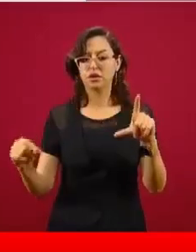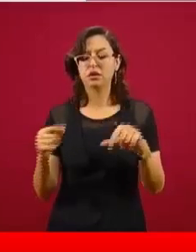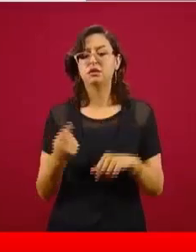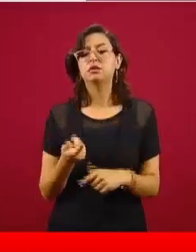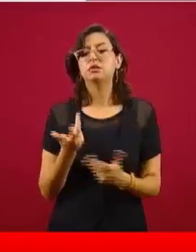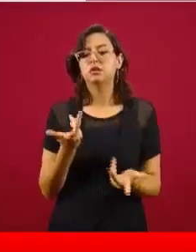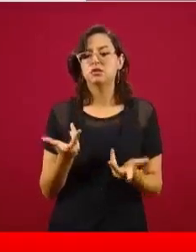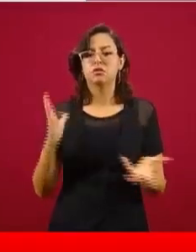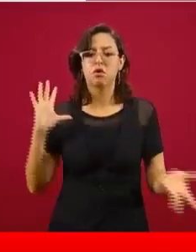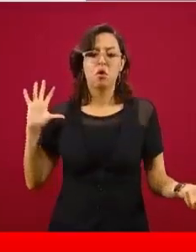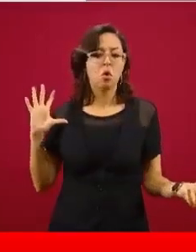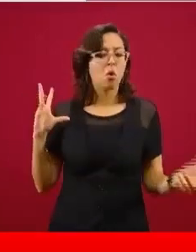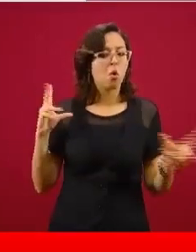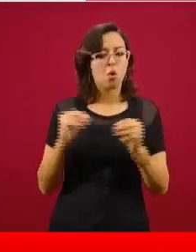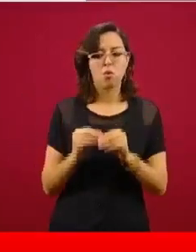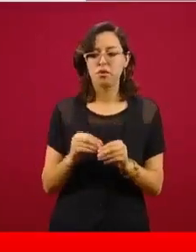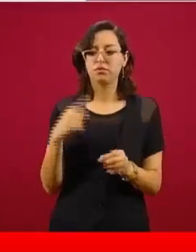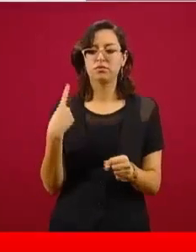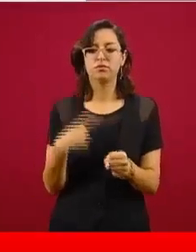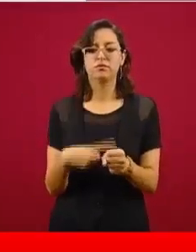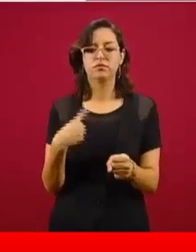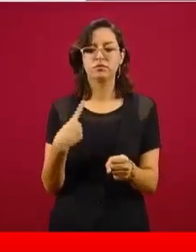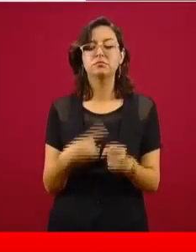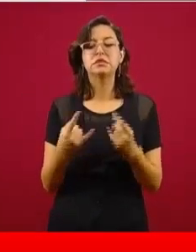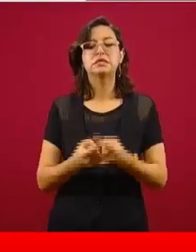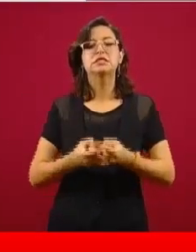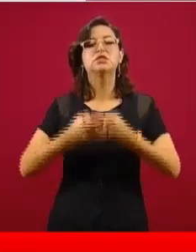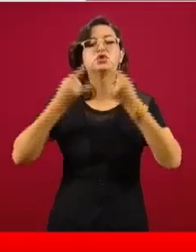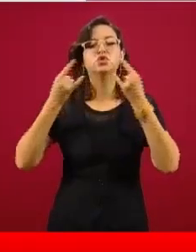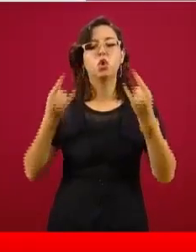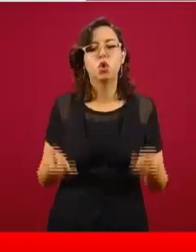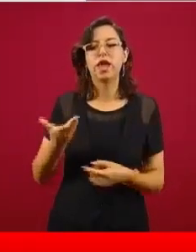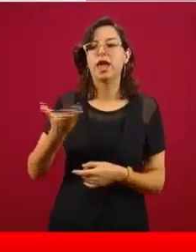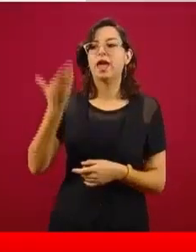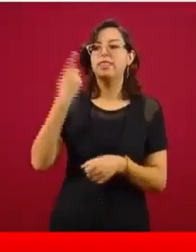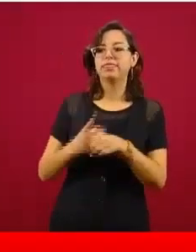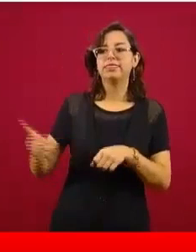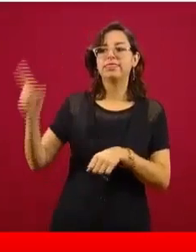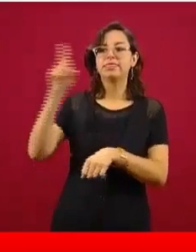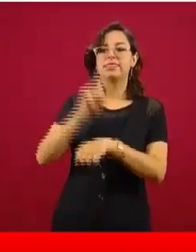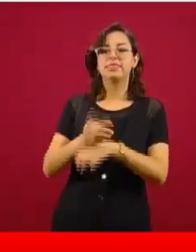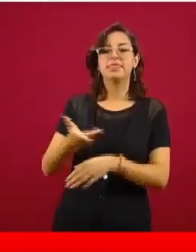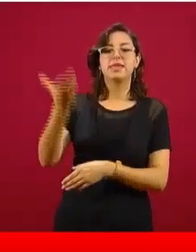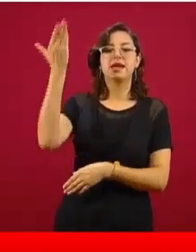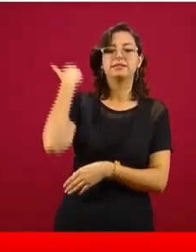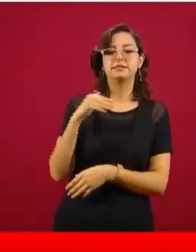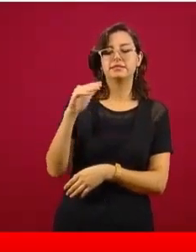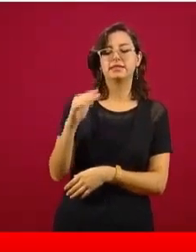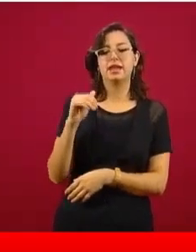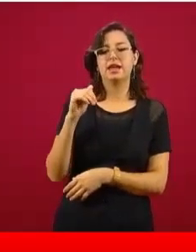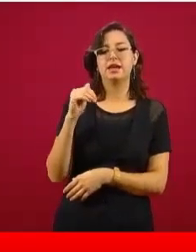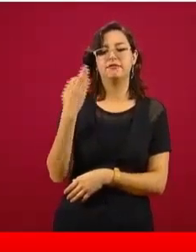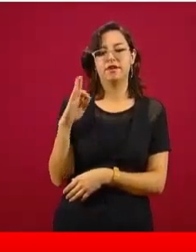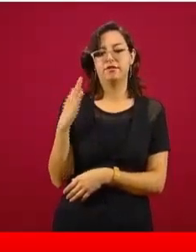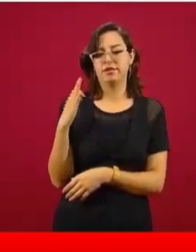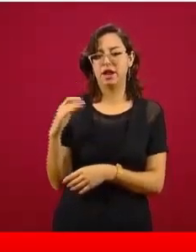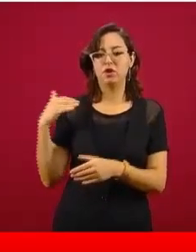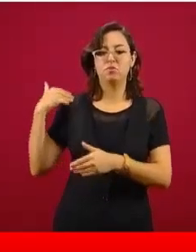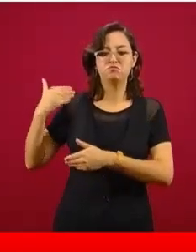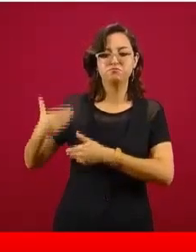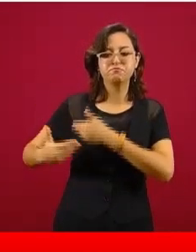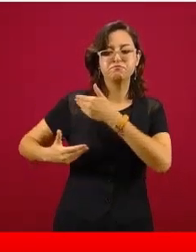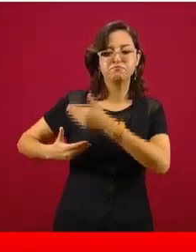Es de interés, es de interés porque relata la historia de cómo va ocurriendo la epidemia en México, pero insisto,